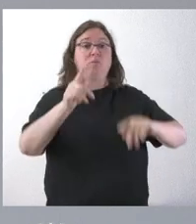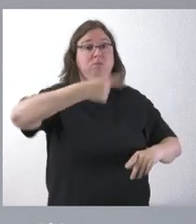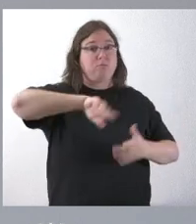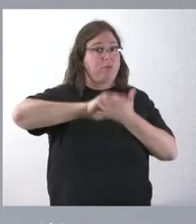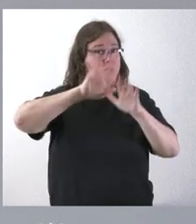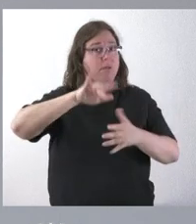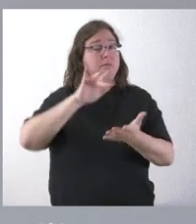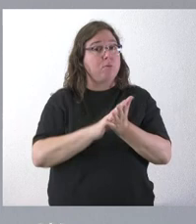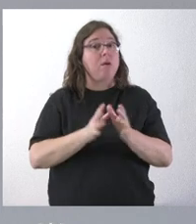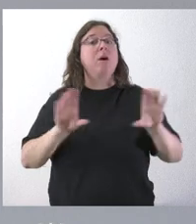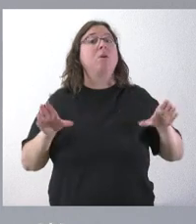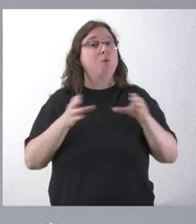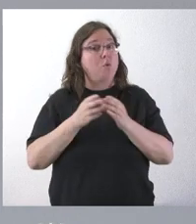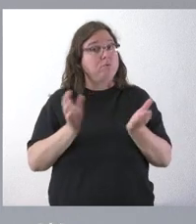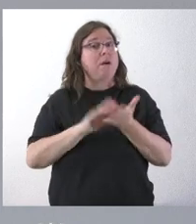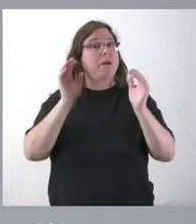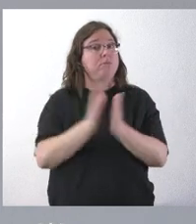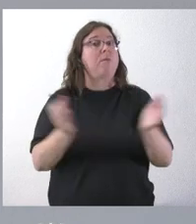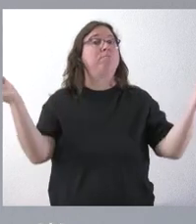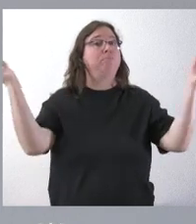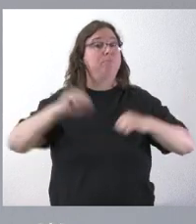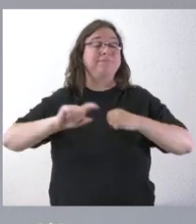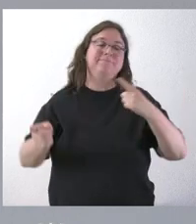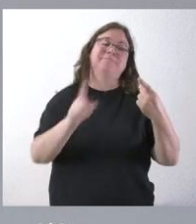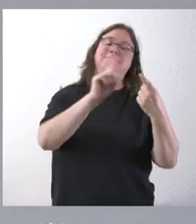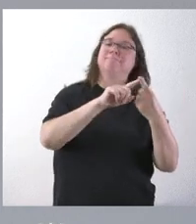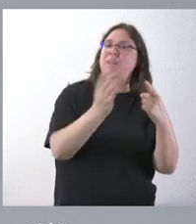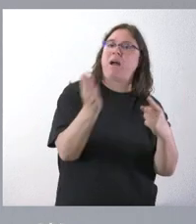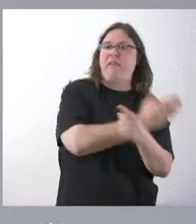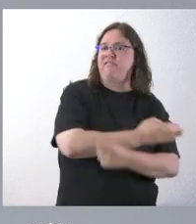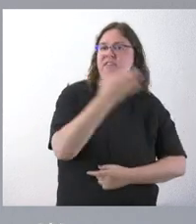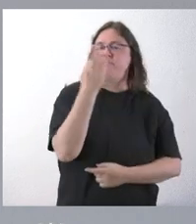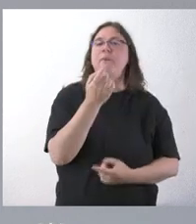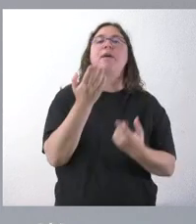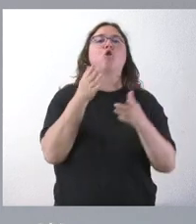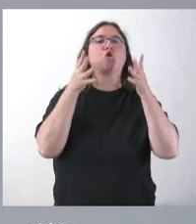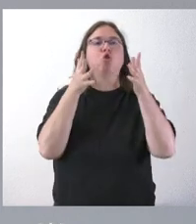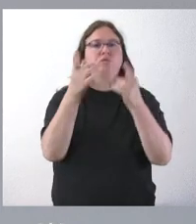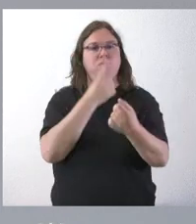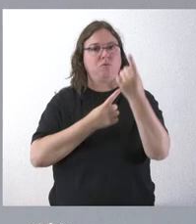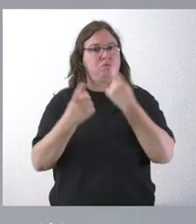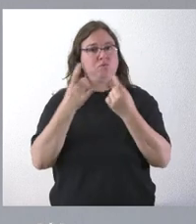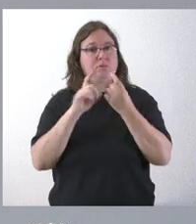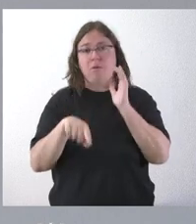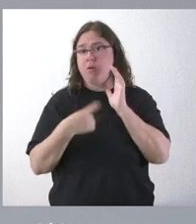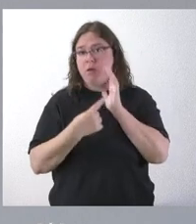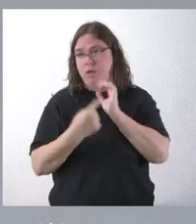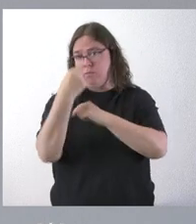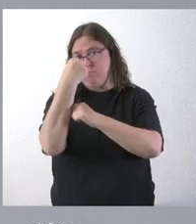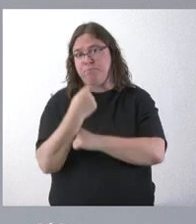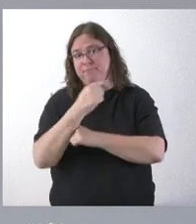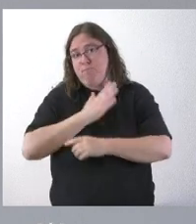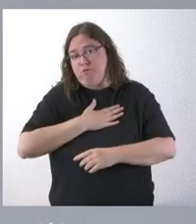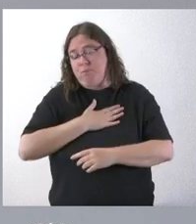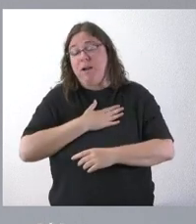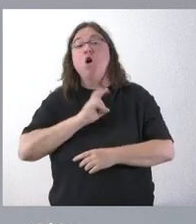de aprobarlo por Junta, necesariamente tenemos que pasar por el Consejo Consultivo de Castilla y León, porque así lo establece la ley que lo regula. Hay otras